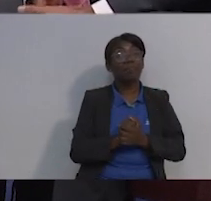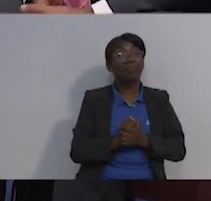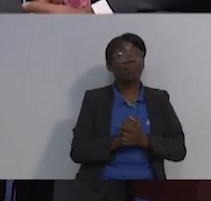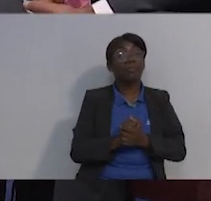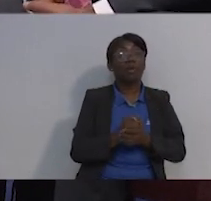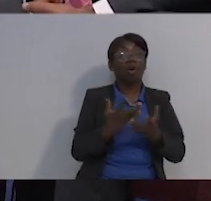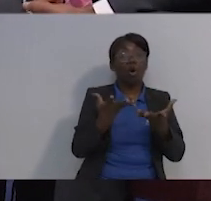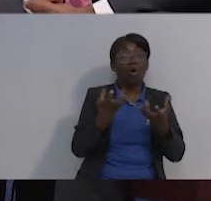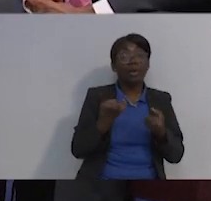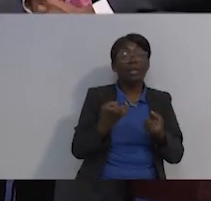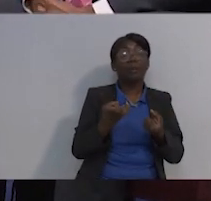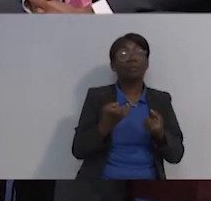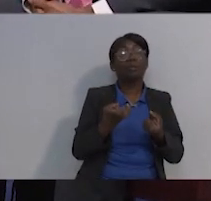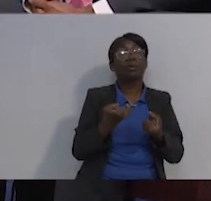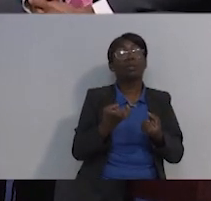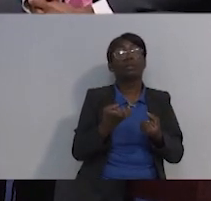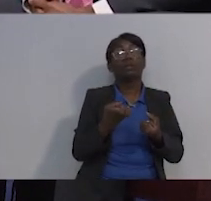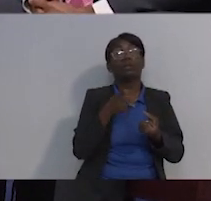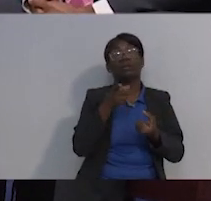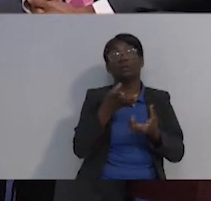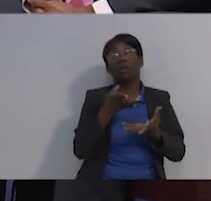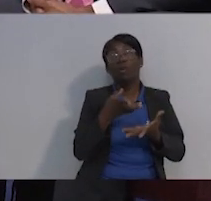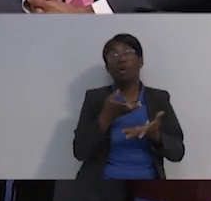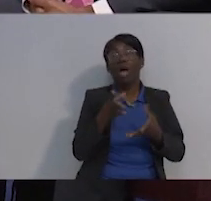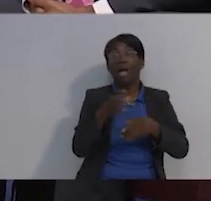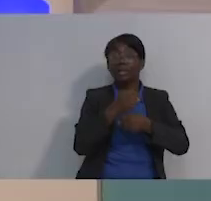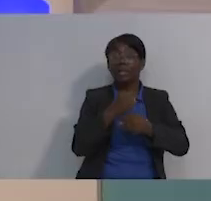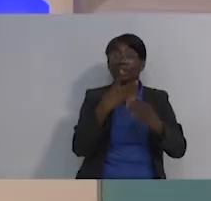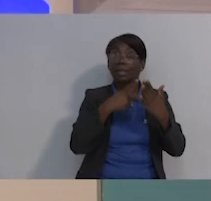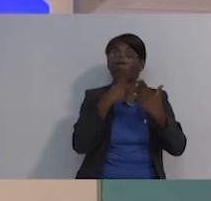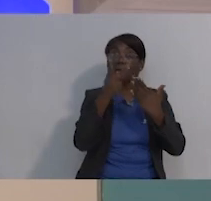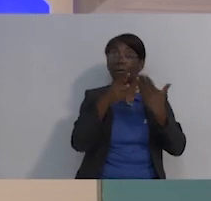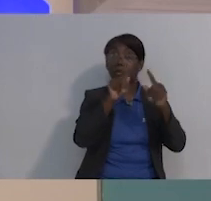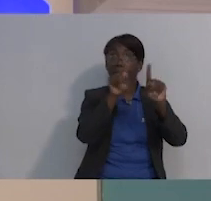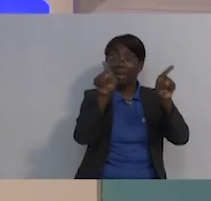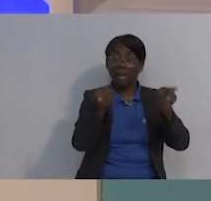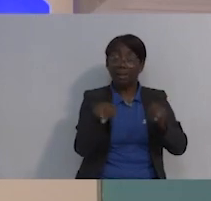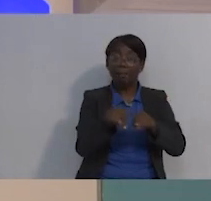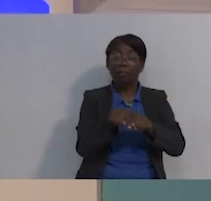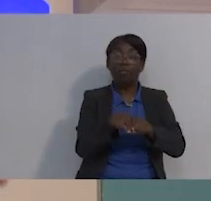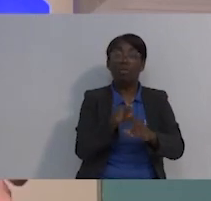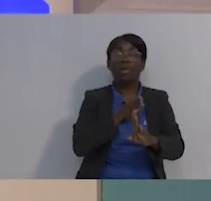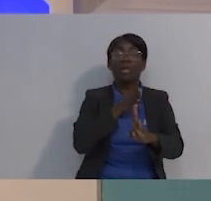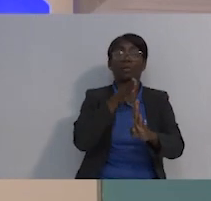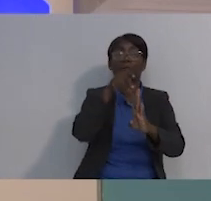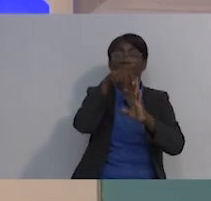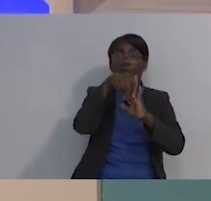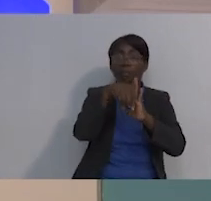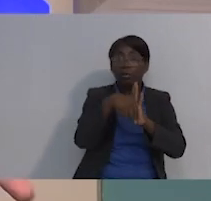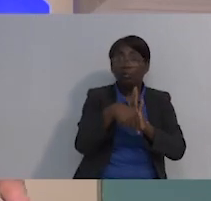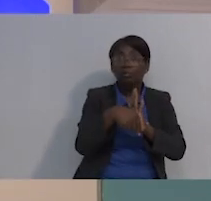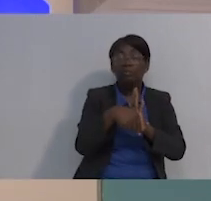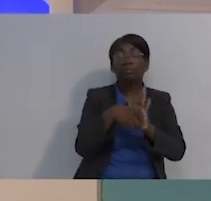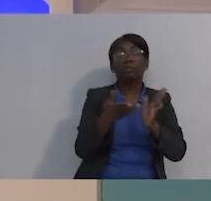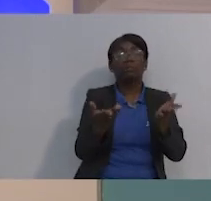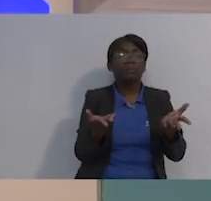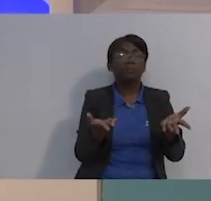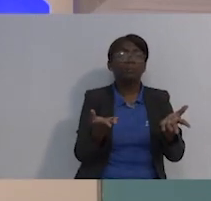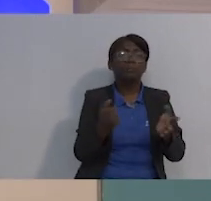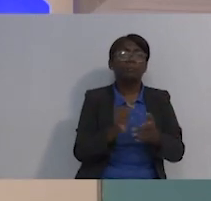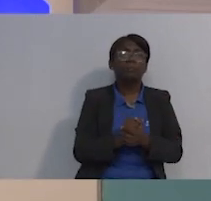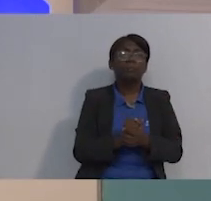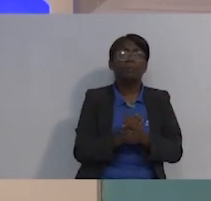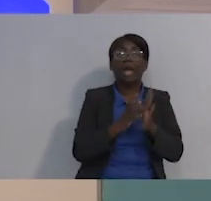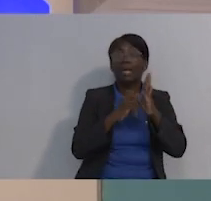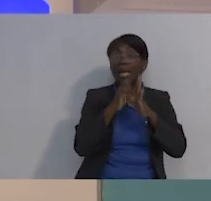este hicimos énfasis mucho en el cáncer de mama. Les voy a decir por qué, porque